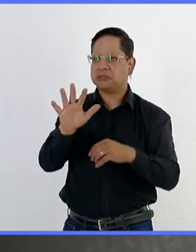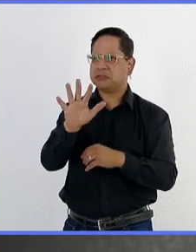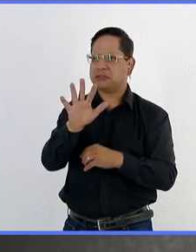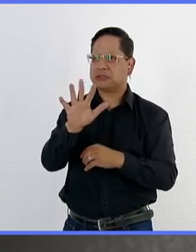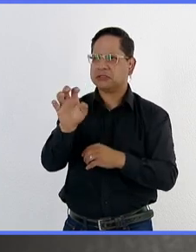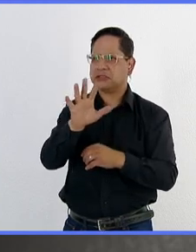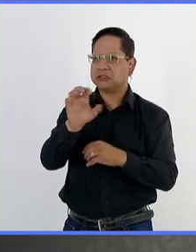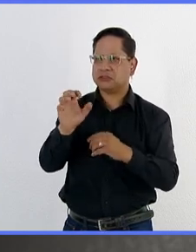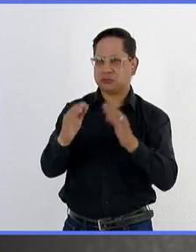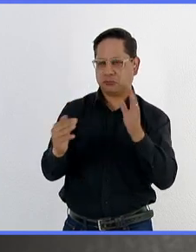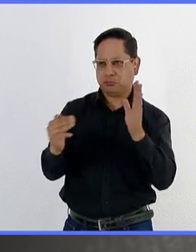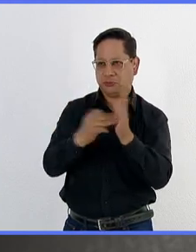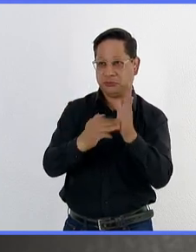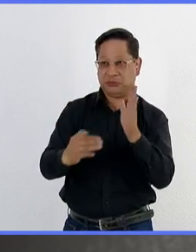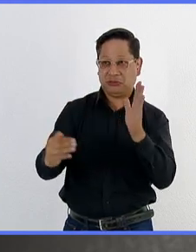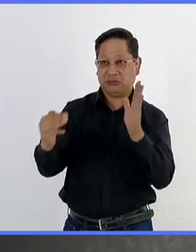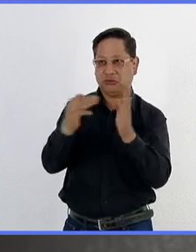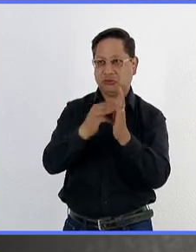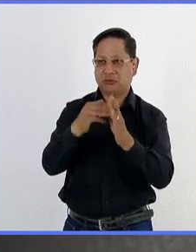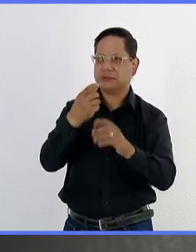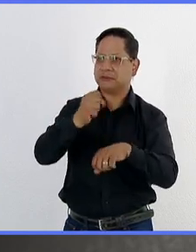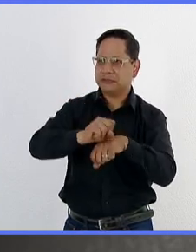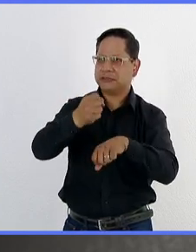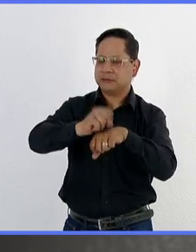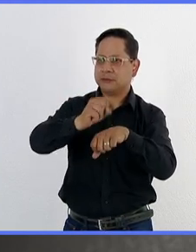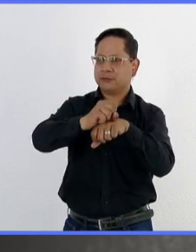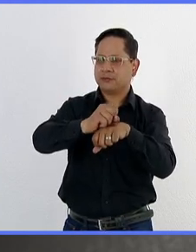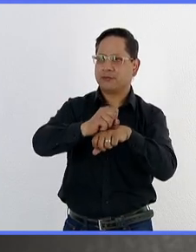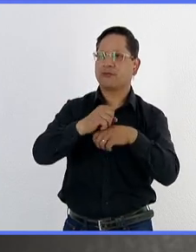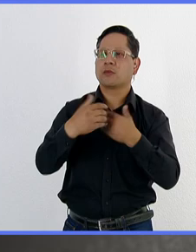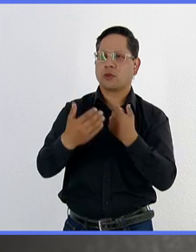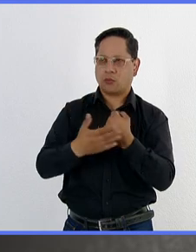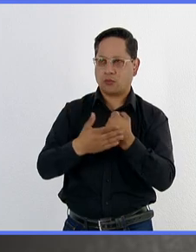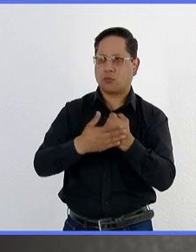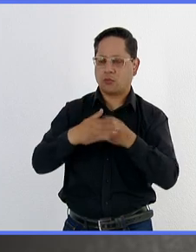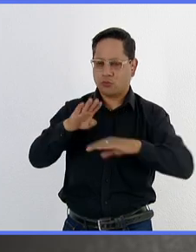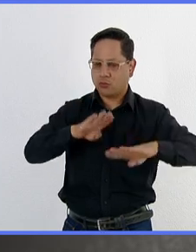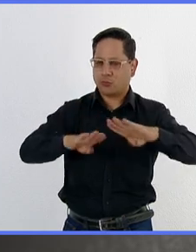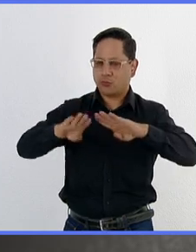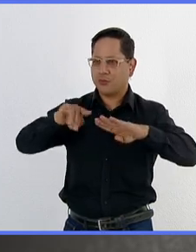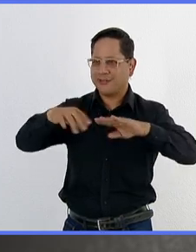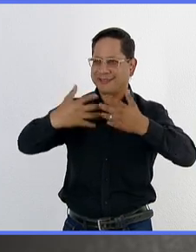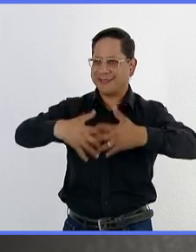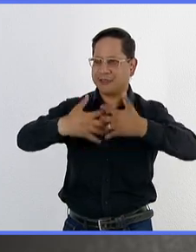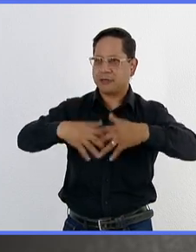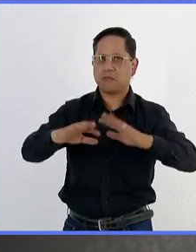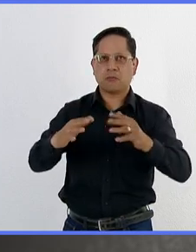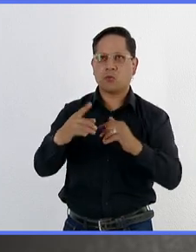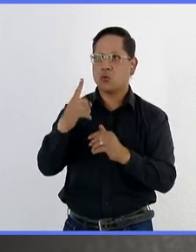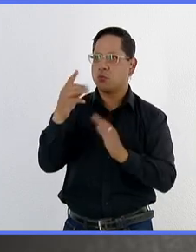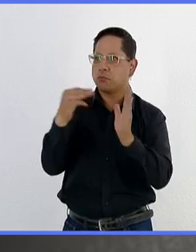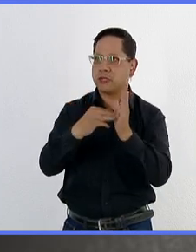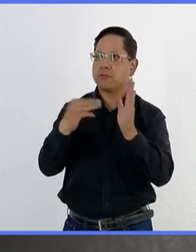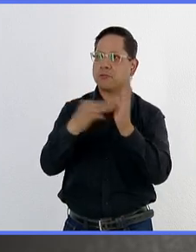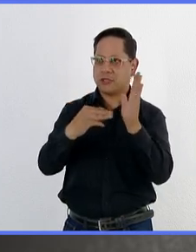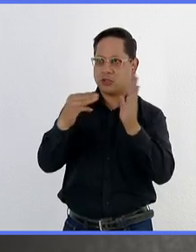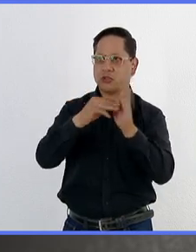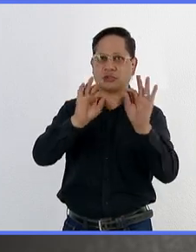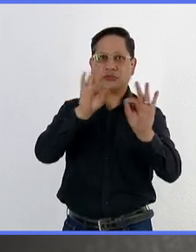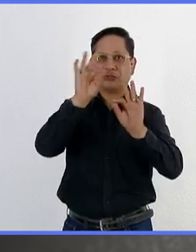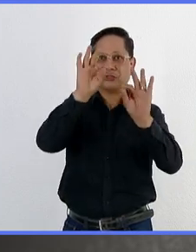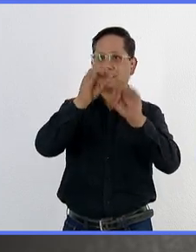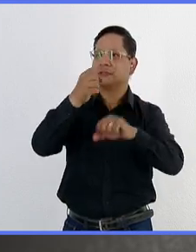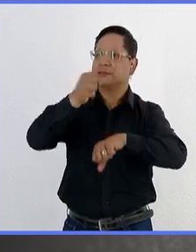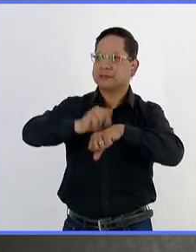500 millones de moscas de manera semanal. Esta otra nueva instalación son hasta mil millones de moscas de